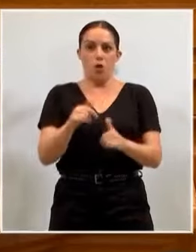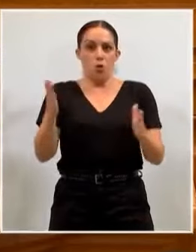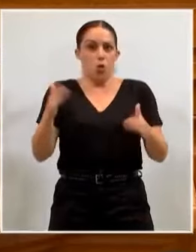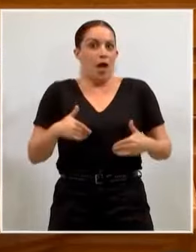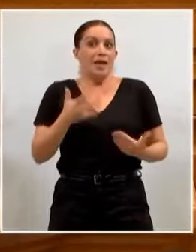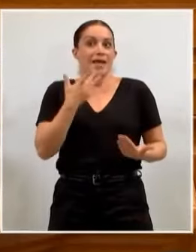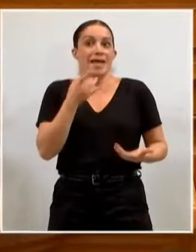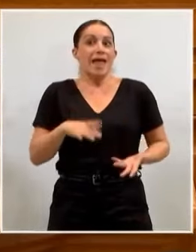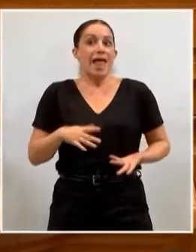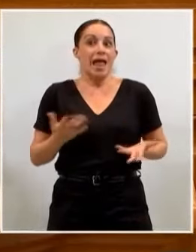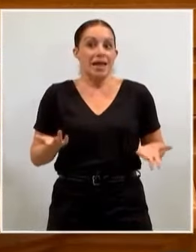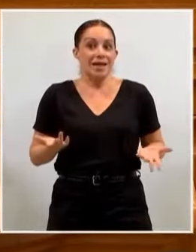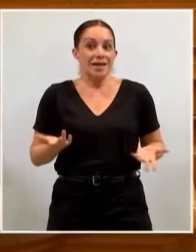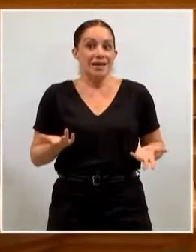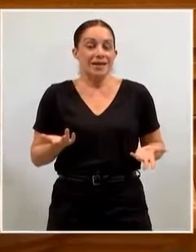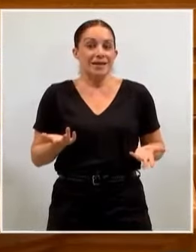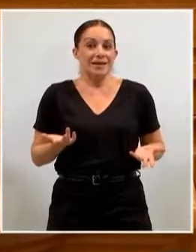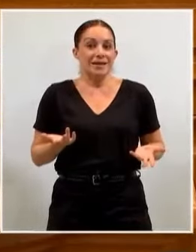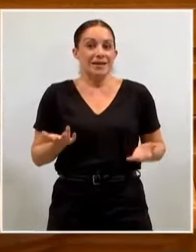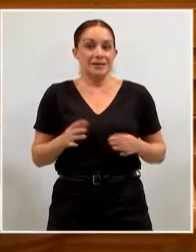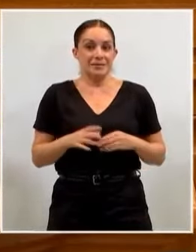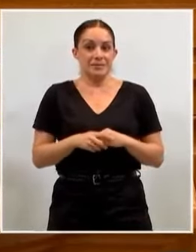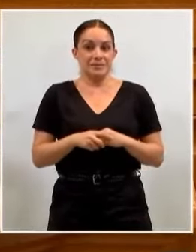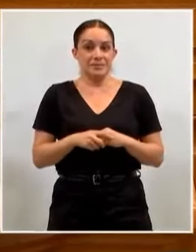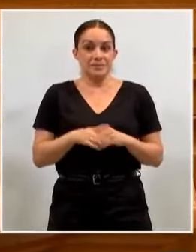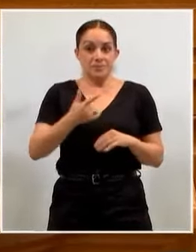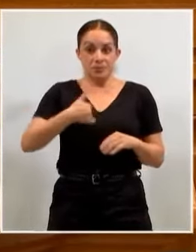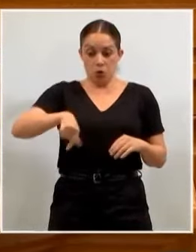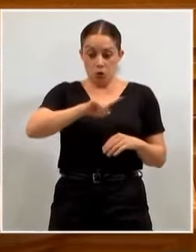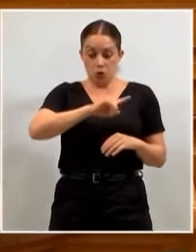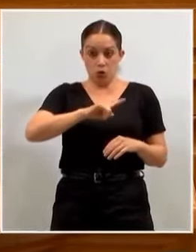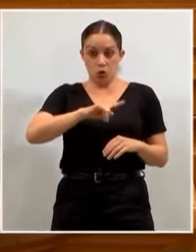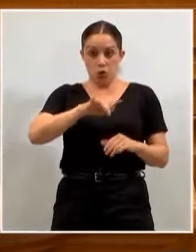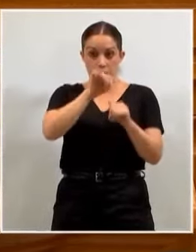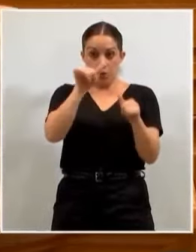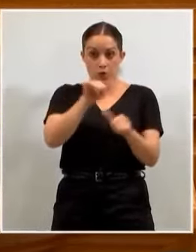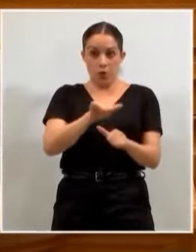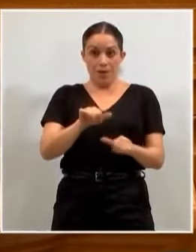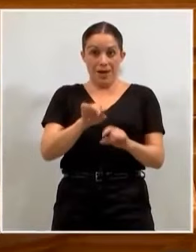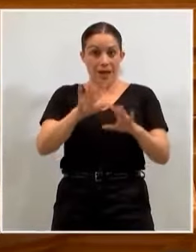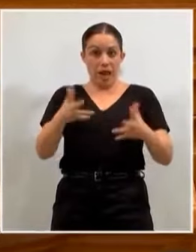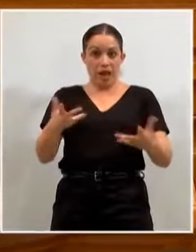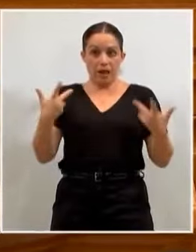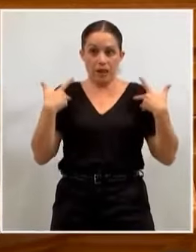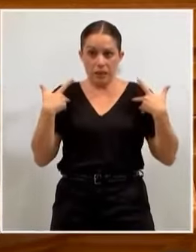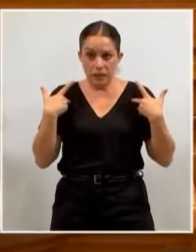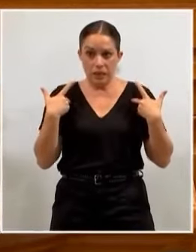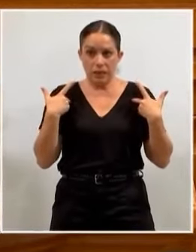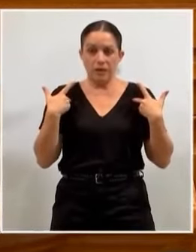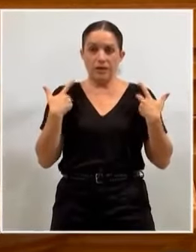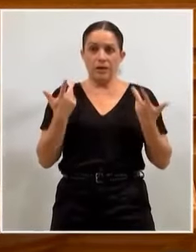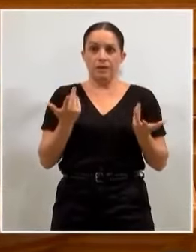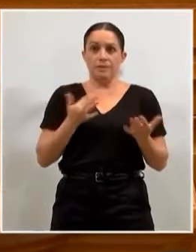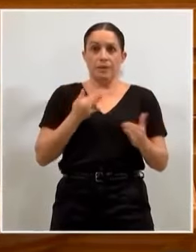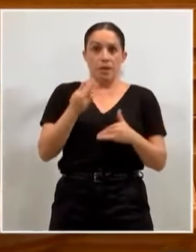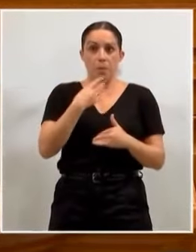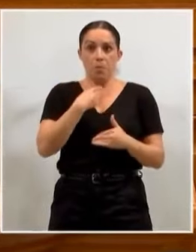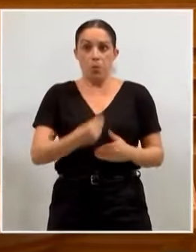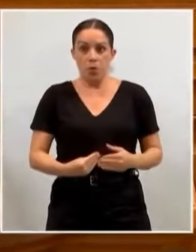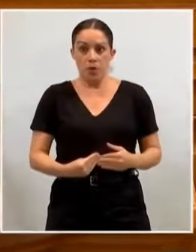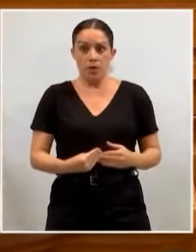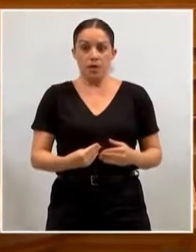que no haya modelo? ¿Quién gana? Nosotros, de una manera clara, estamos sufriendo. Porque, además, junto con Murcia,